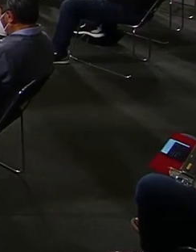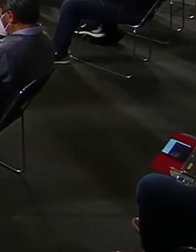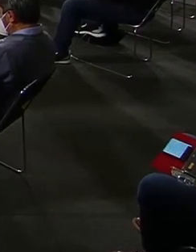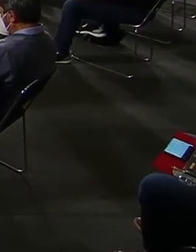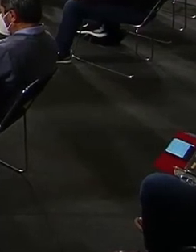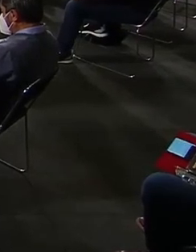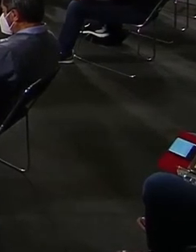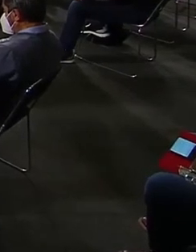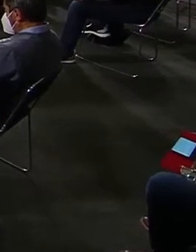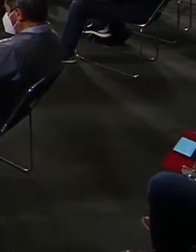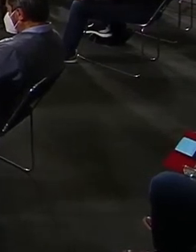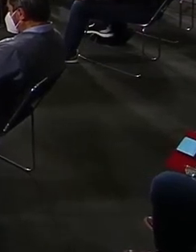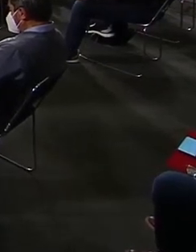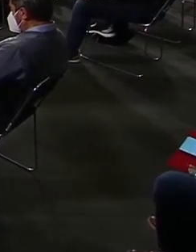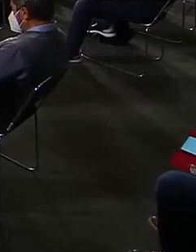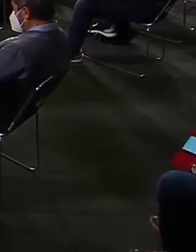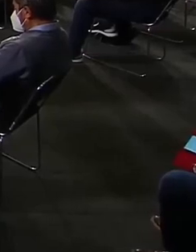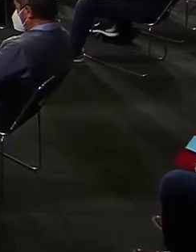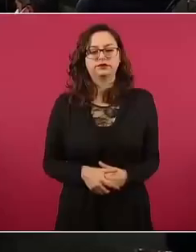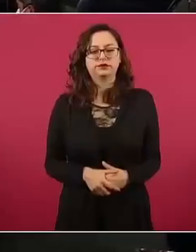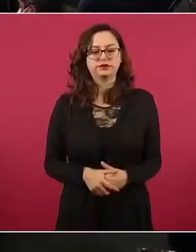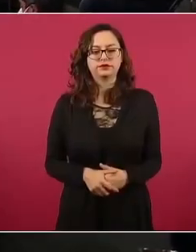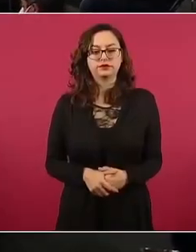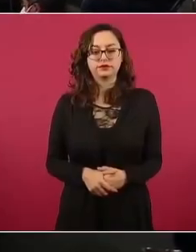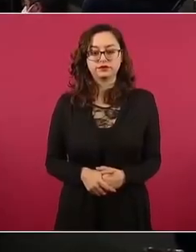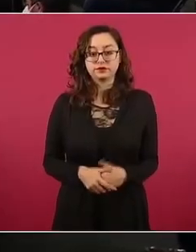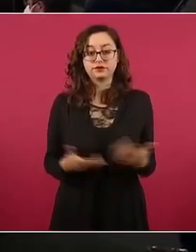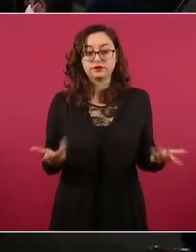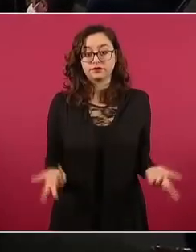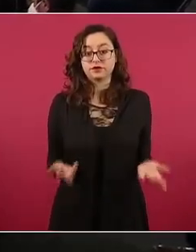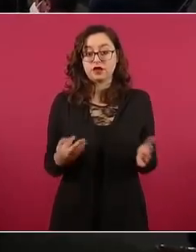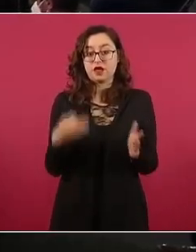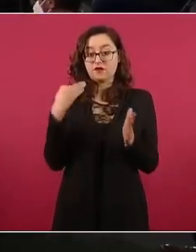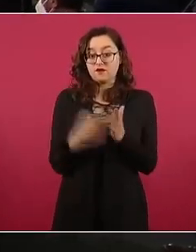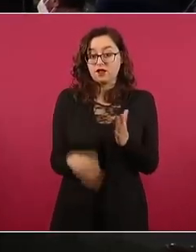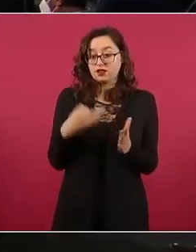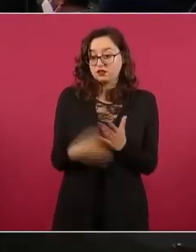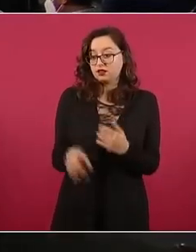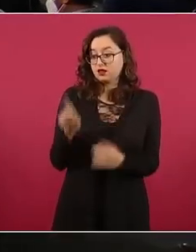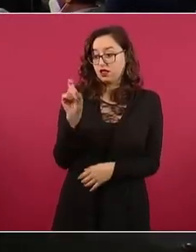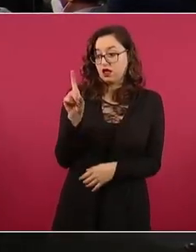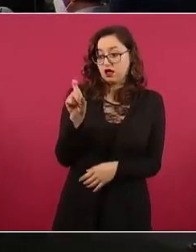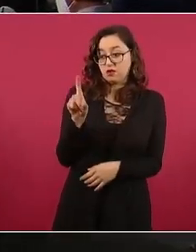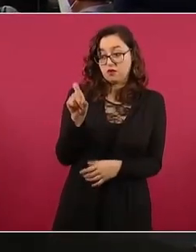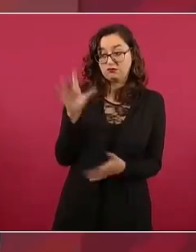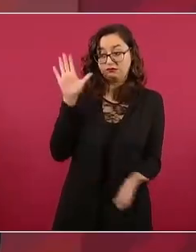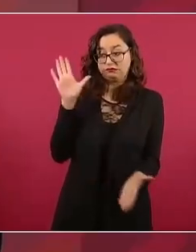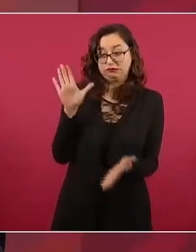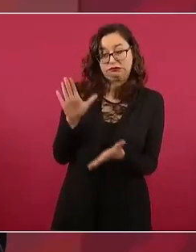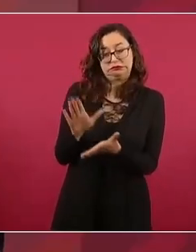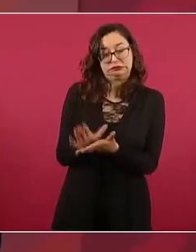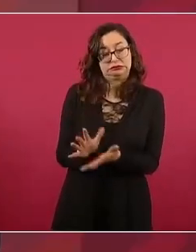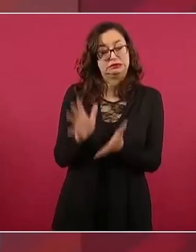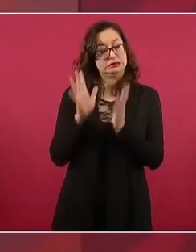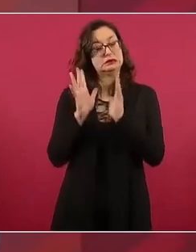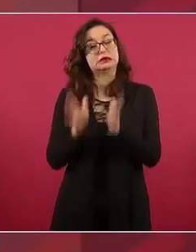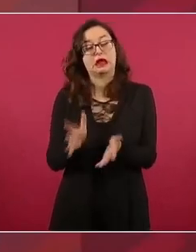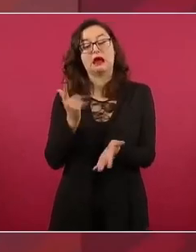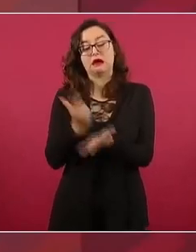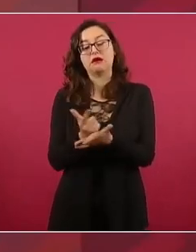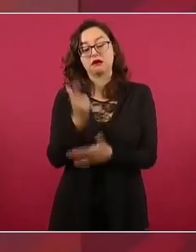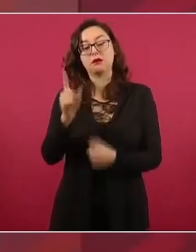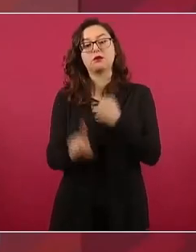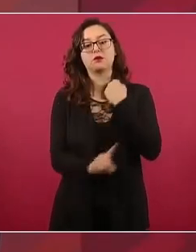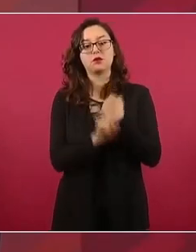crítico, hacia adelante estamos